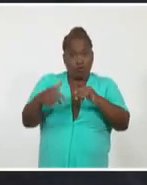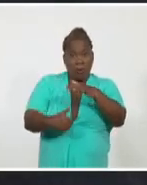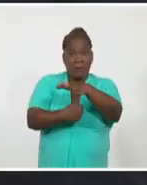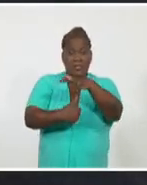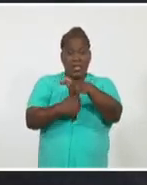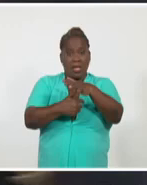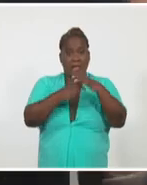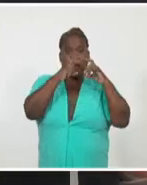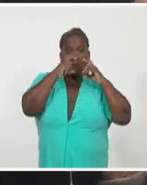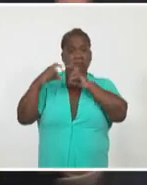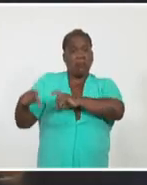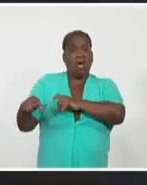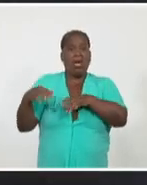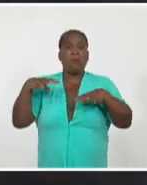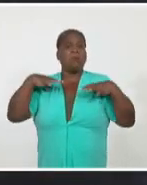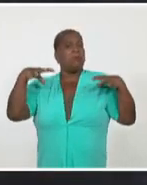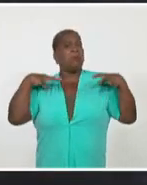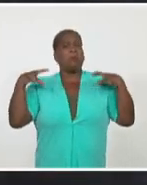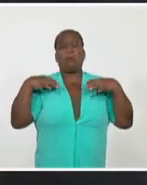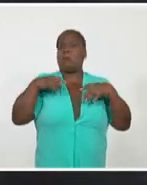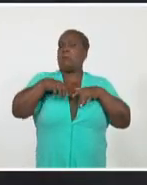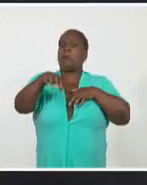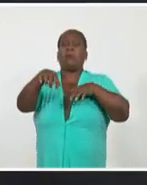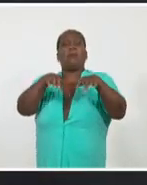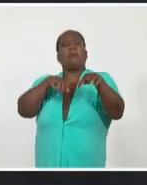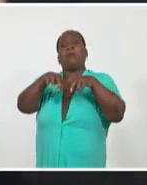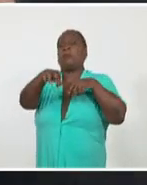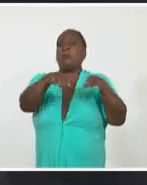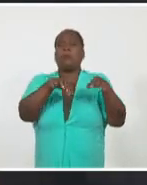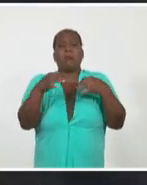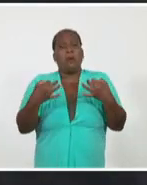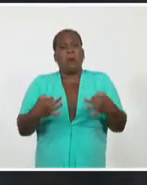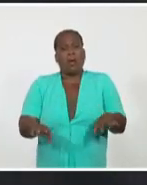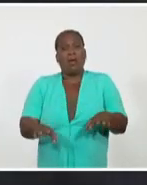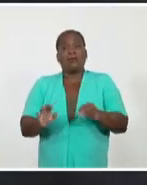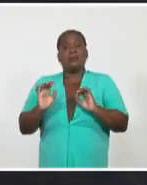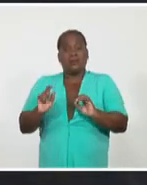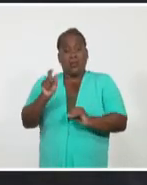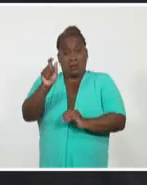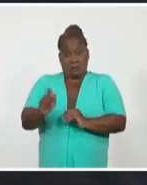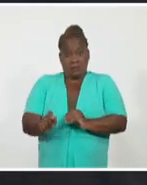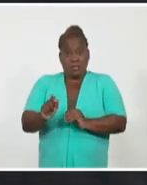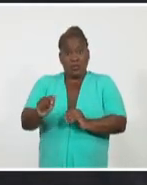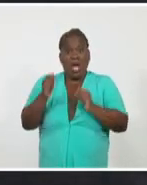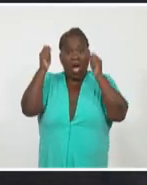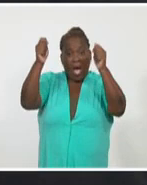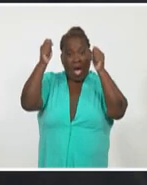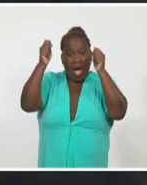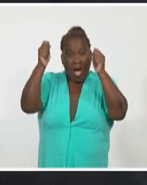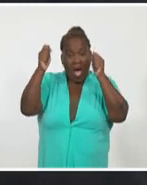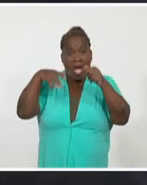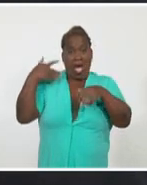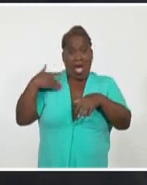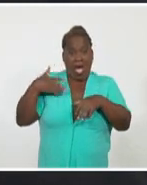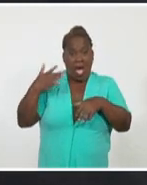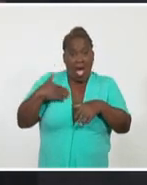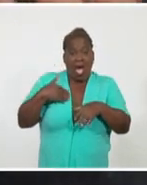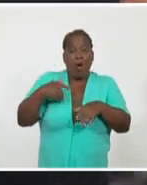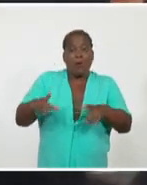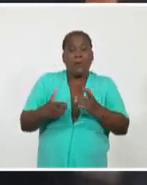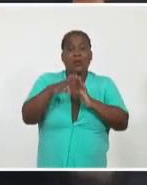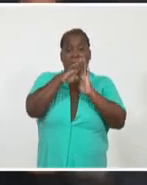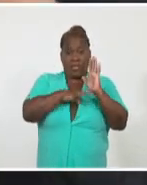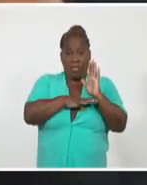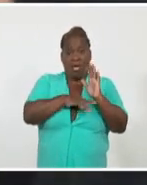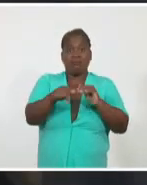mascarilla, en un abierto desdén por quienes piden nuevas medidas restrictivas. El mandatario amenazó